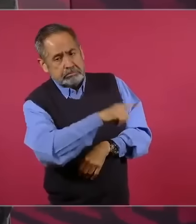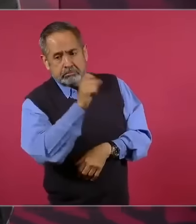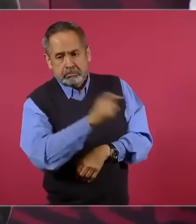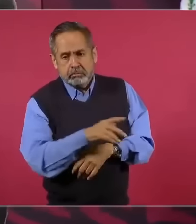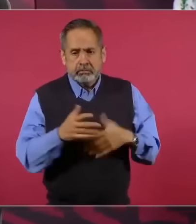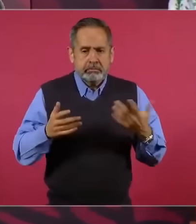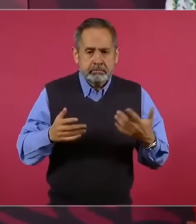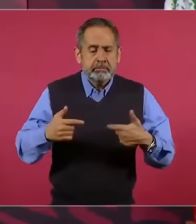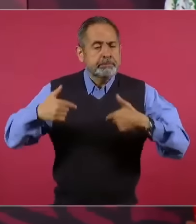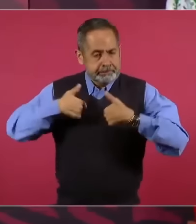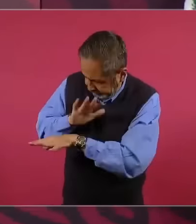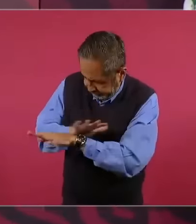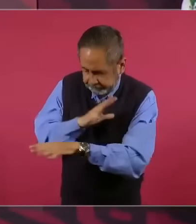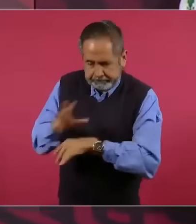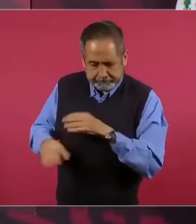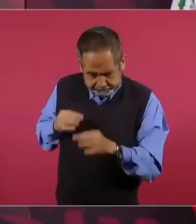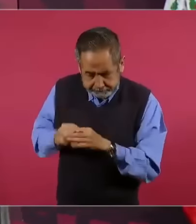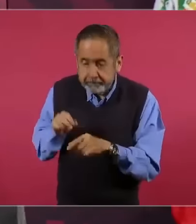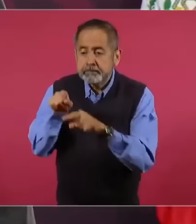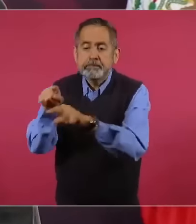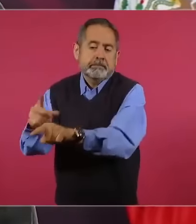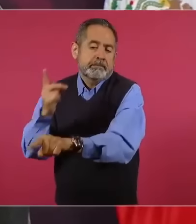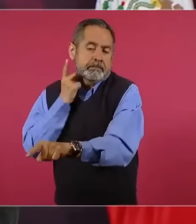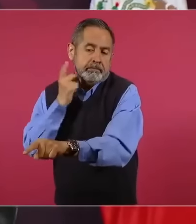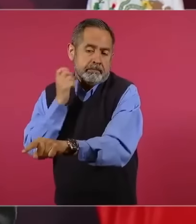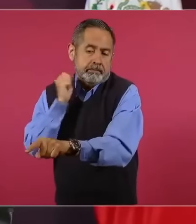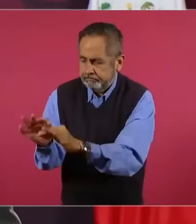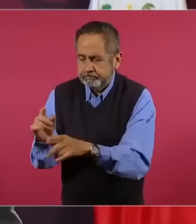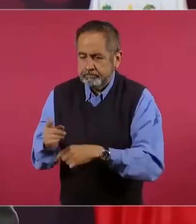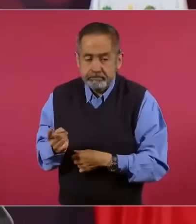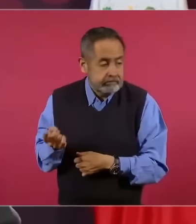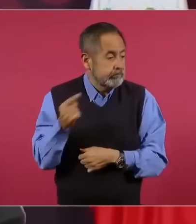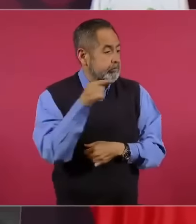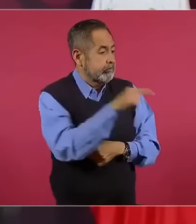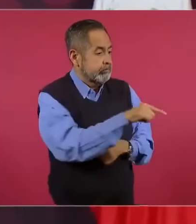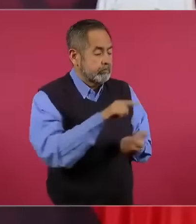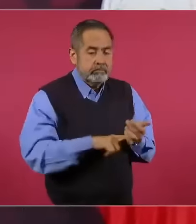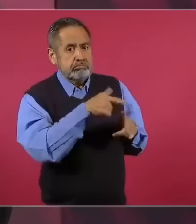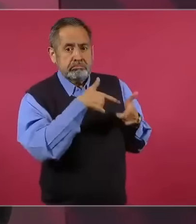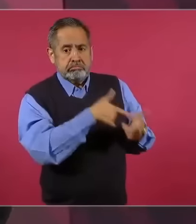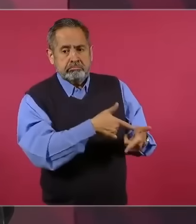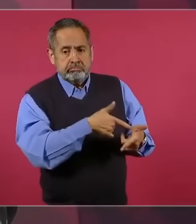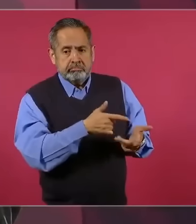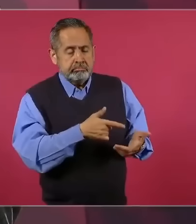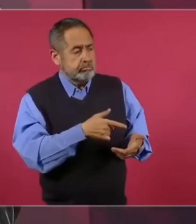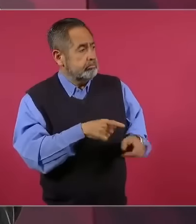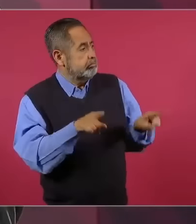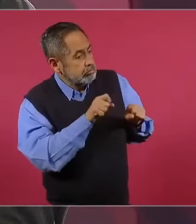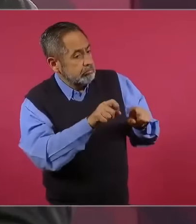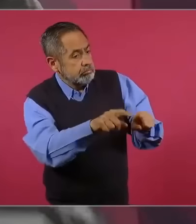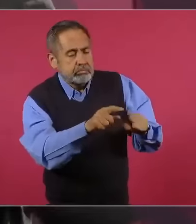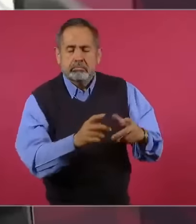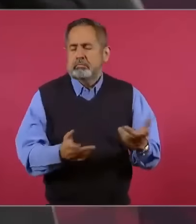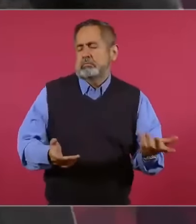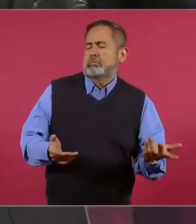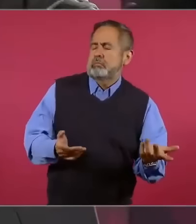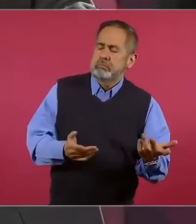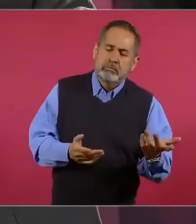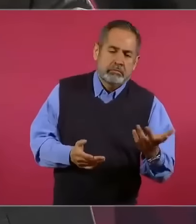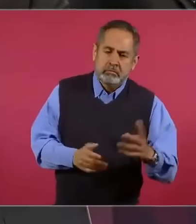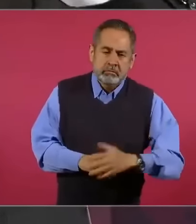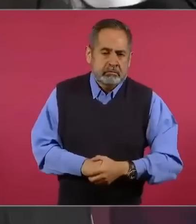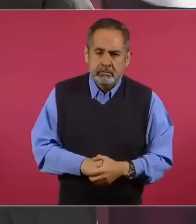reformado, poder legislativo reformado, poder judicial igual que siempre, porque era